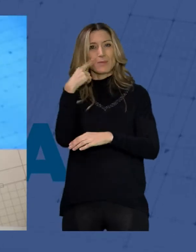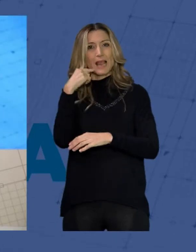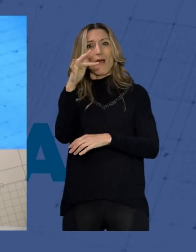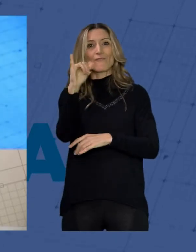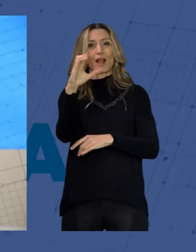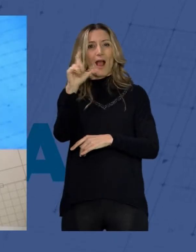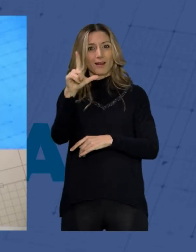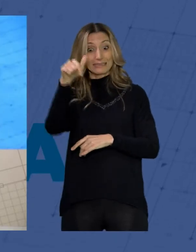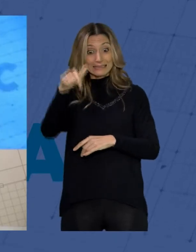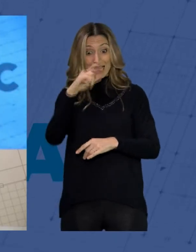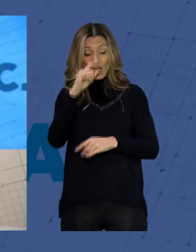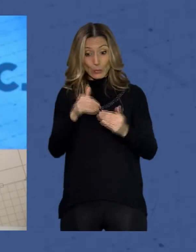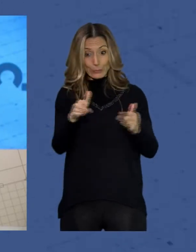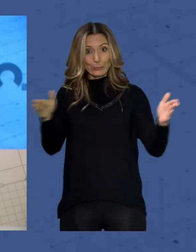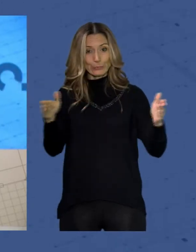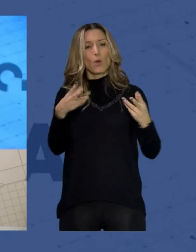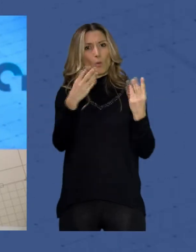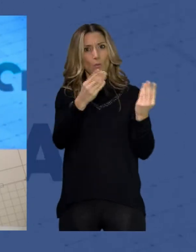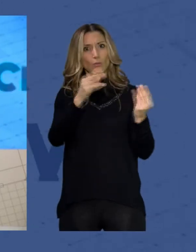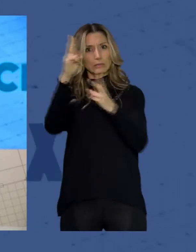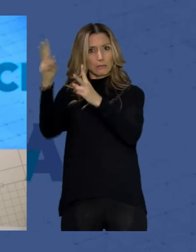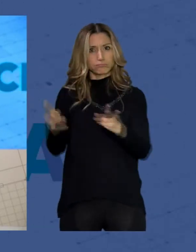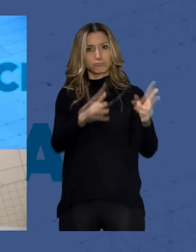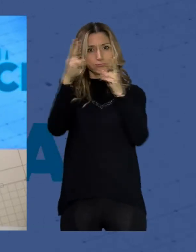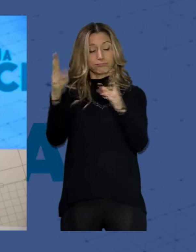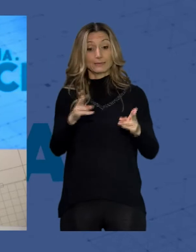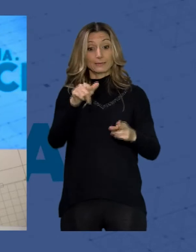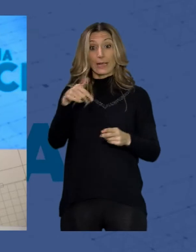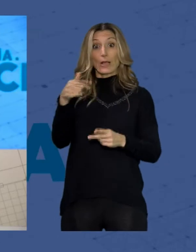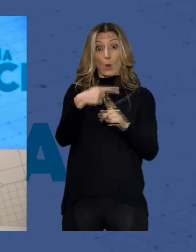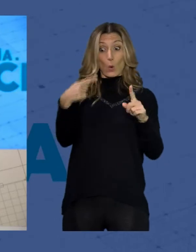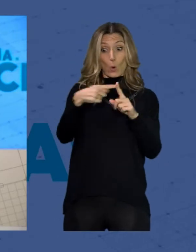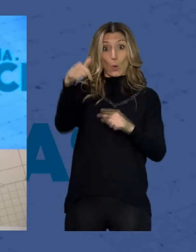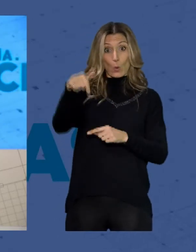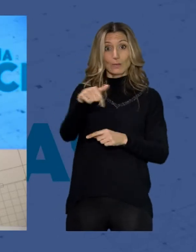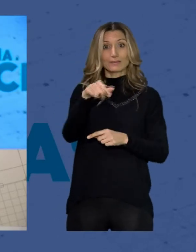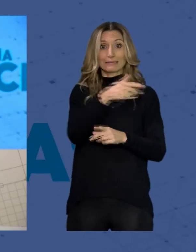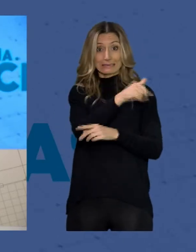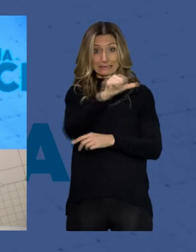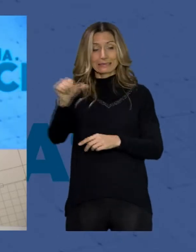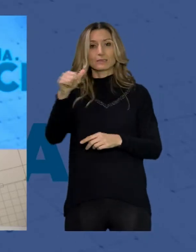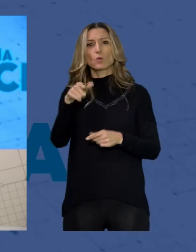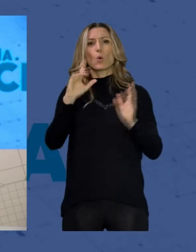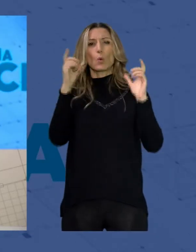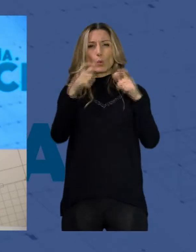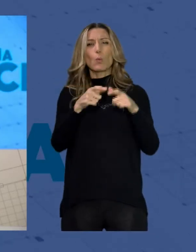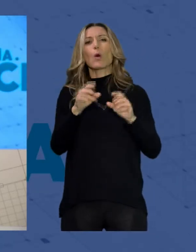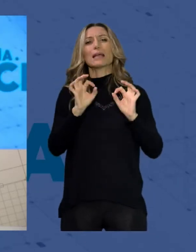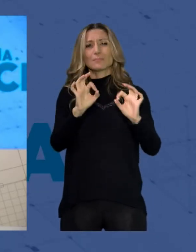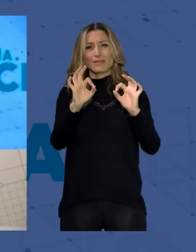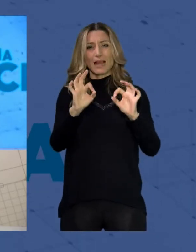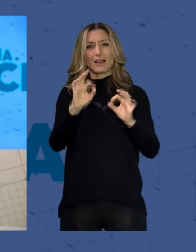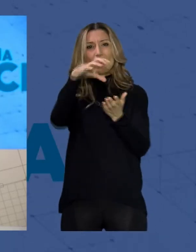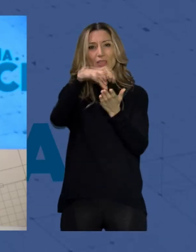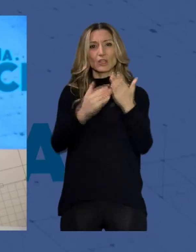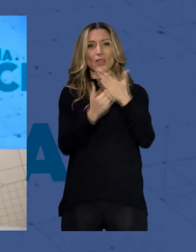en este año 2021 y durante la jornada del jueves un grupo de usuarios de los centros de día de Faisem todos ellos